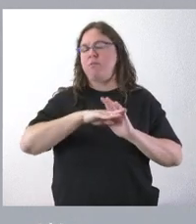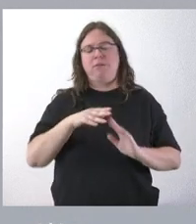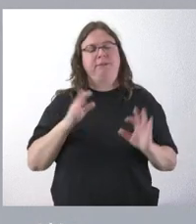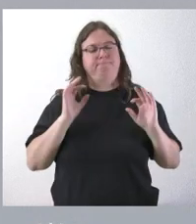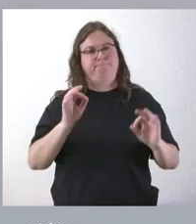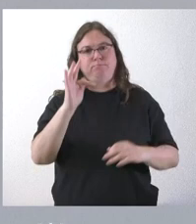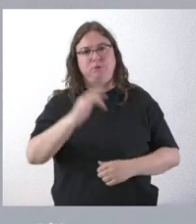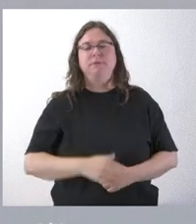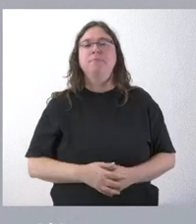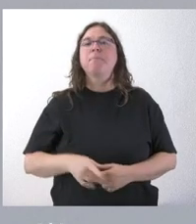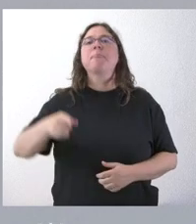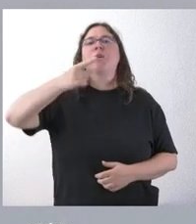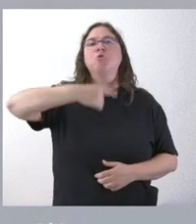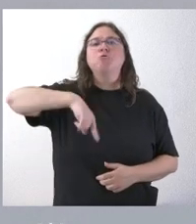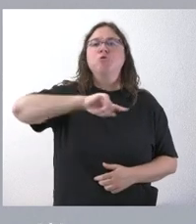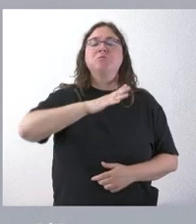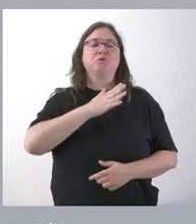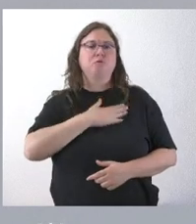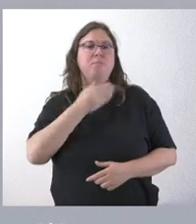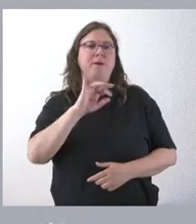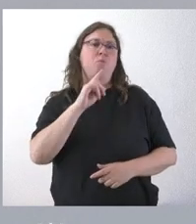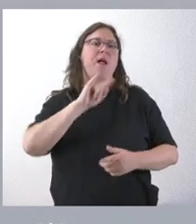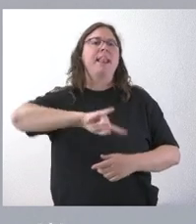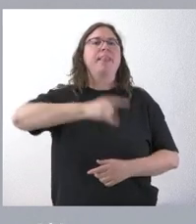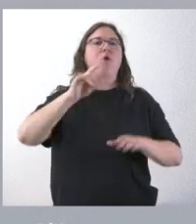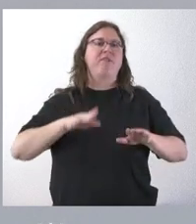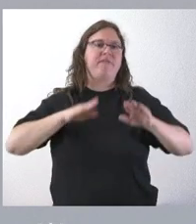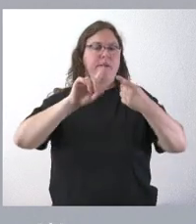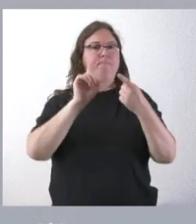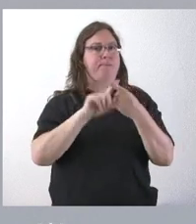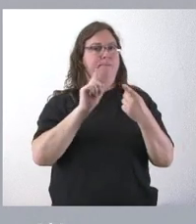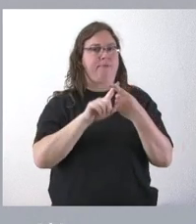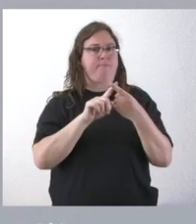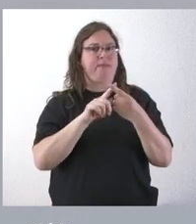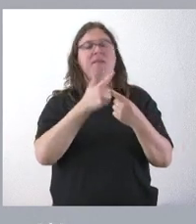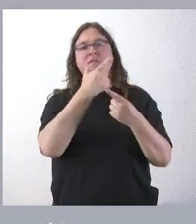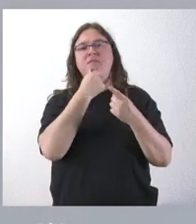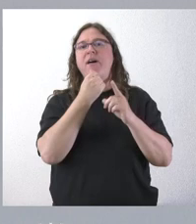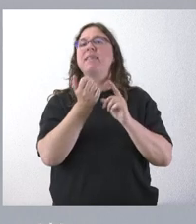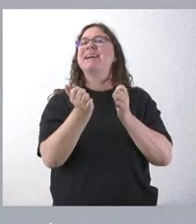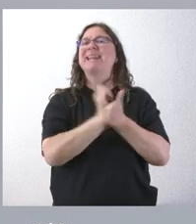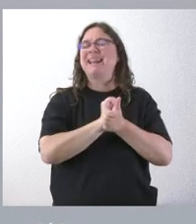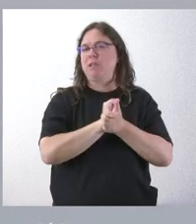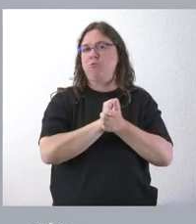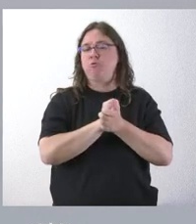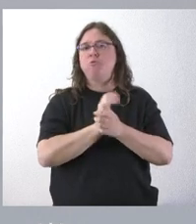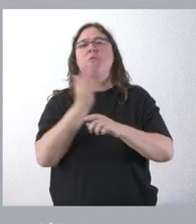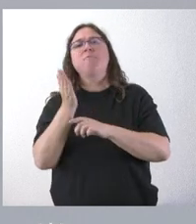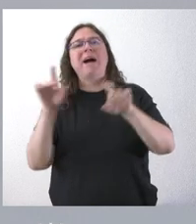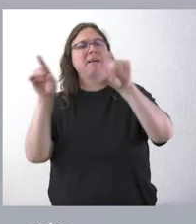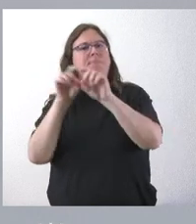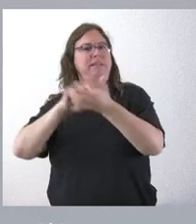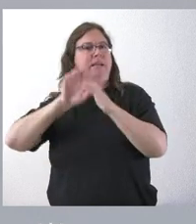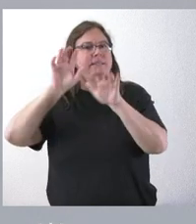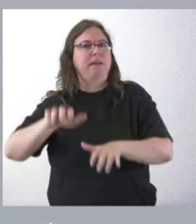utilizamos el BEI a través de una doble vía. En primer lugar, favorecer que estos créditos del BEI lleguen a empresas de Castilla y León, a pymes,